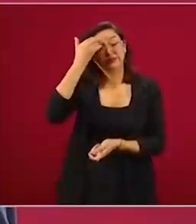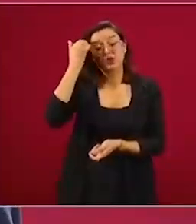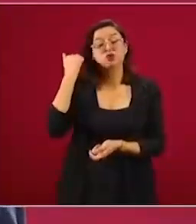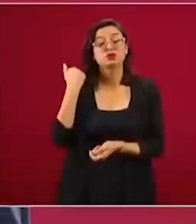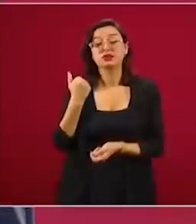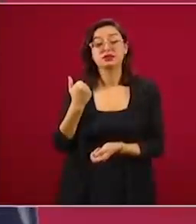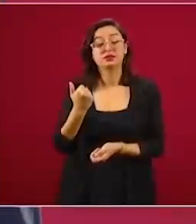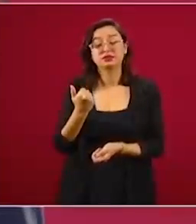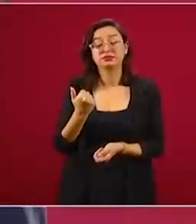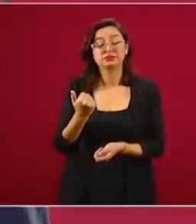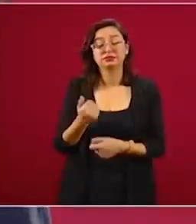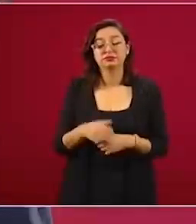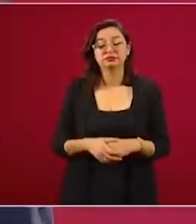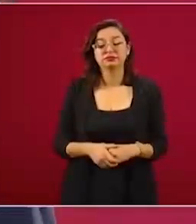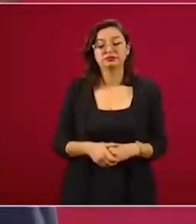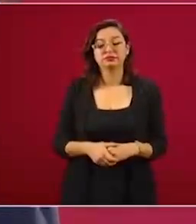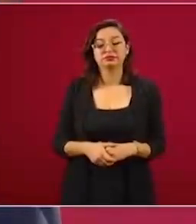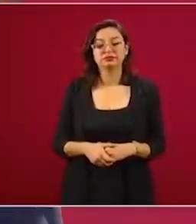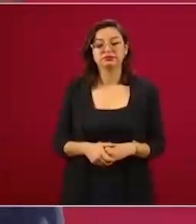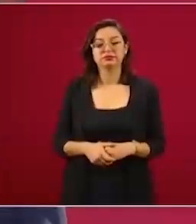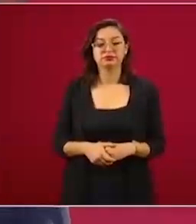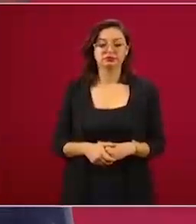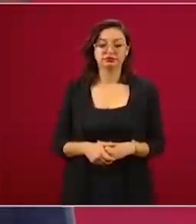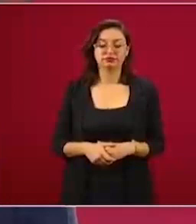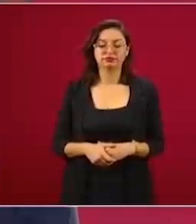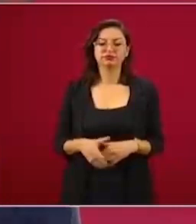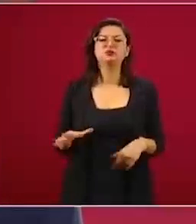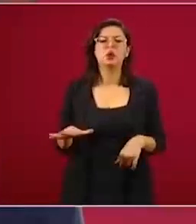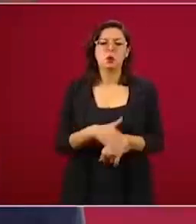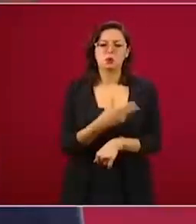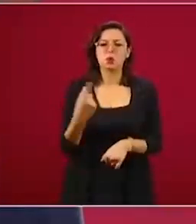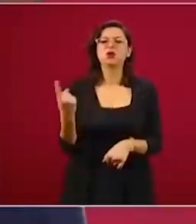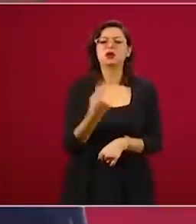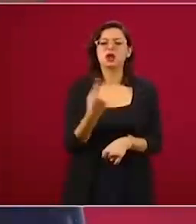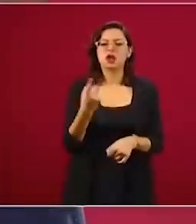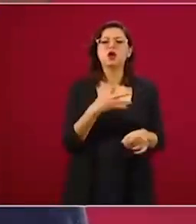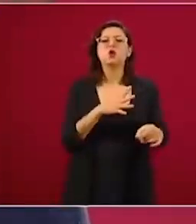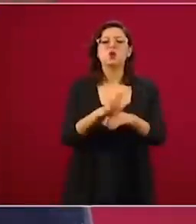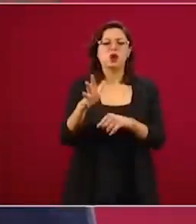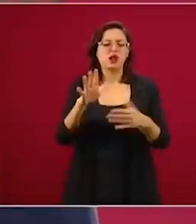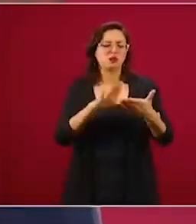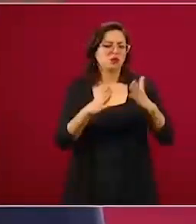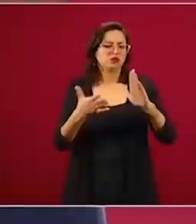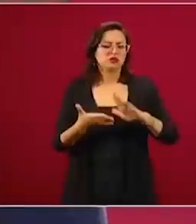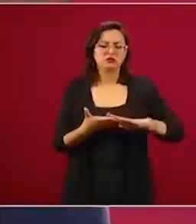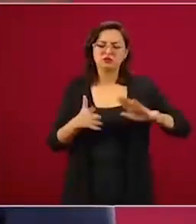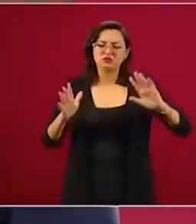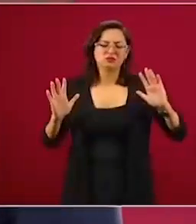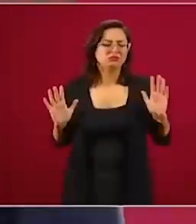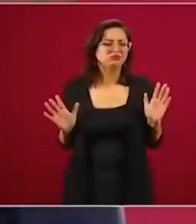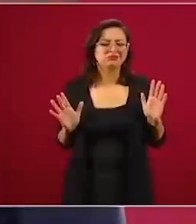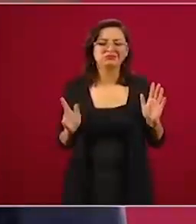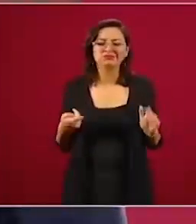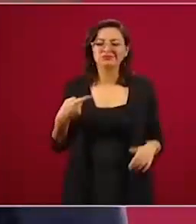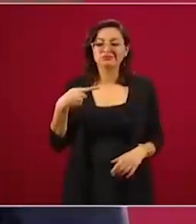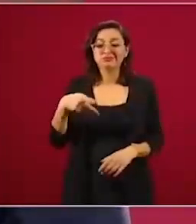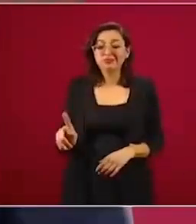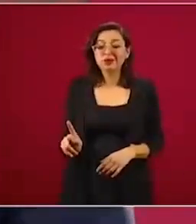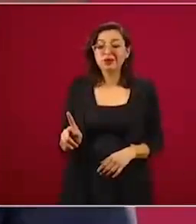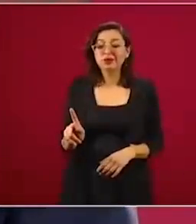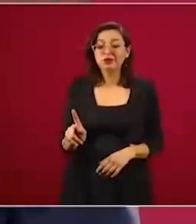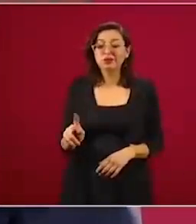cuál fue la justificación. Lo que sí les puedo decir es que mientras yo esté aquí